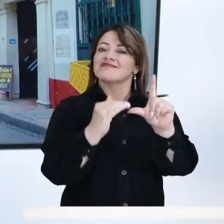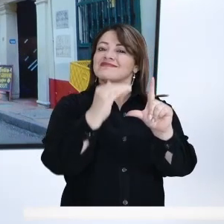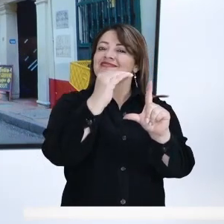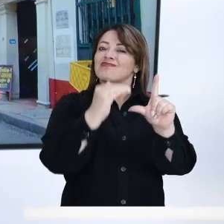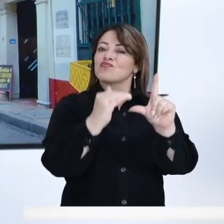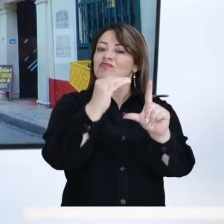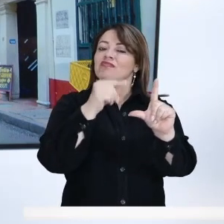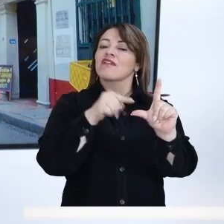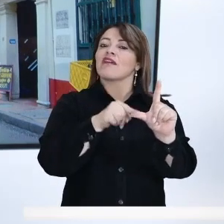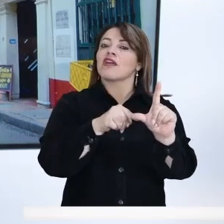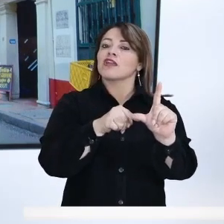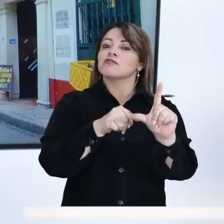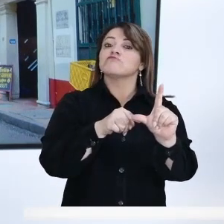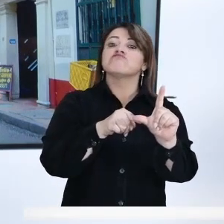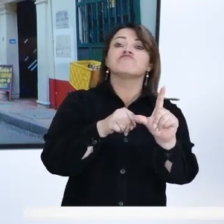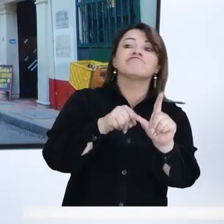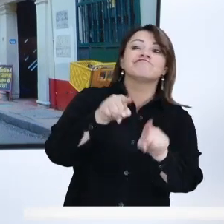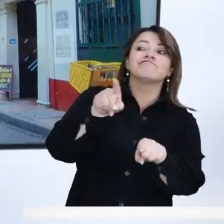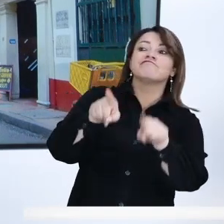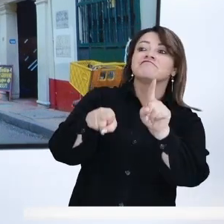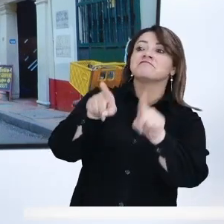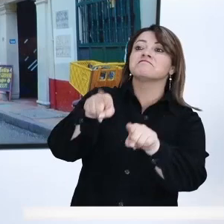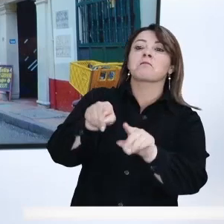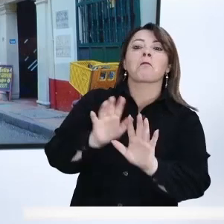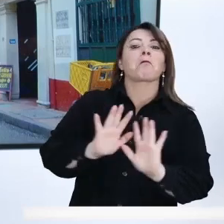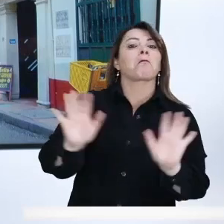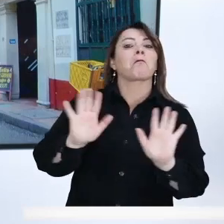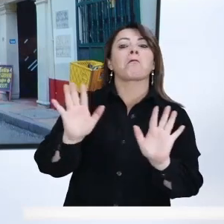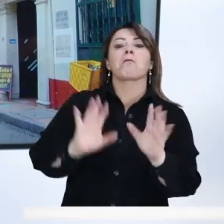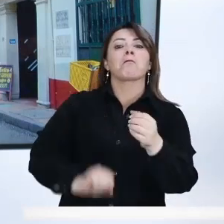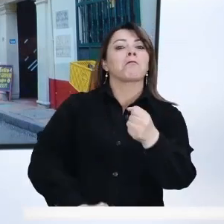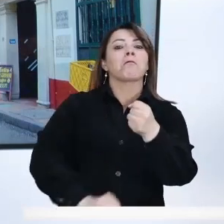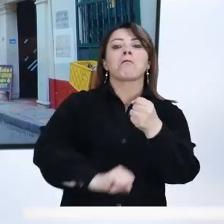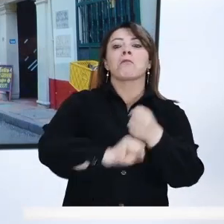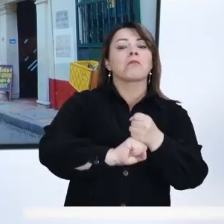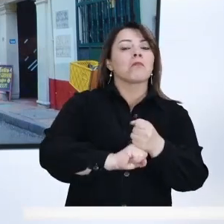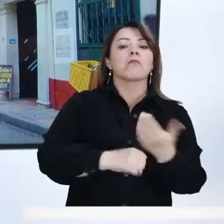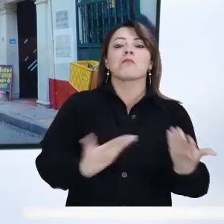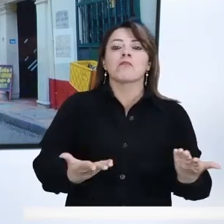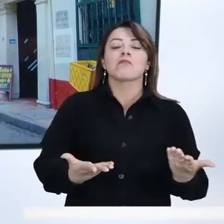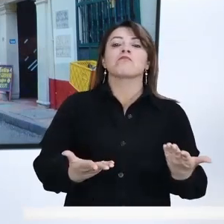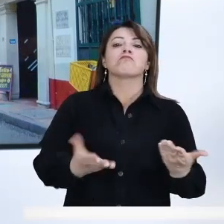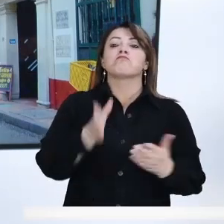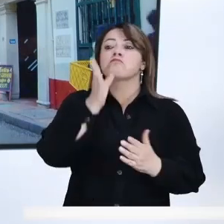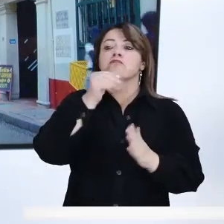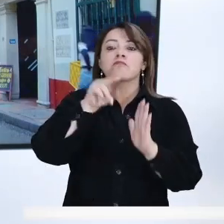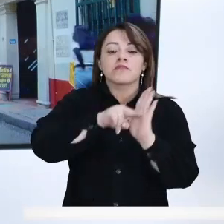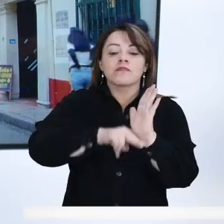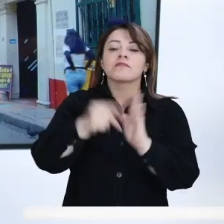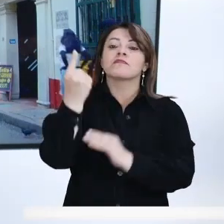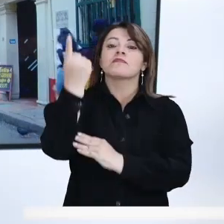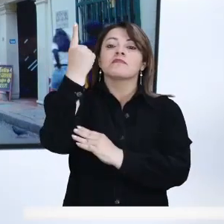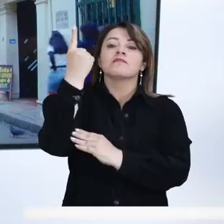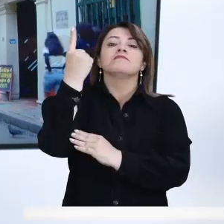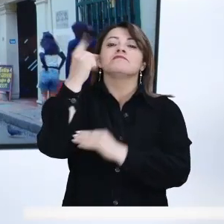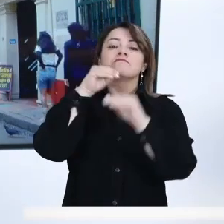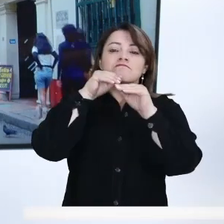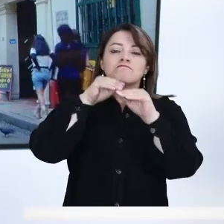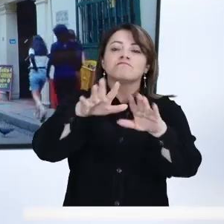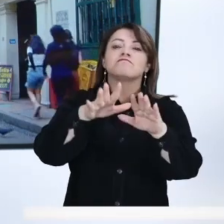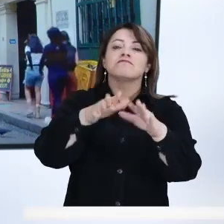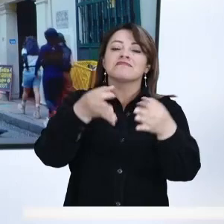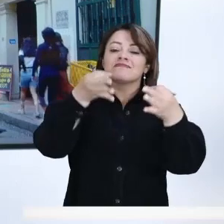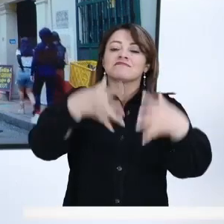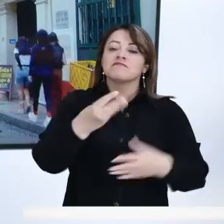principalmente que no tiene ese acompañamiento de la política pública en